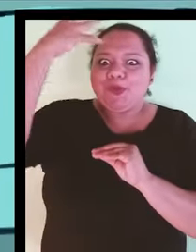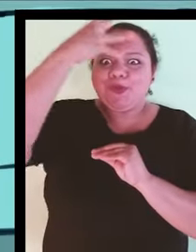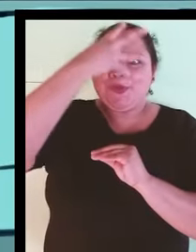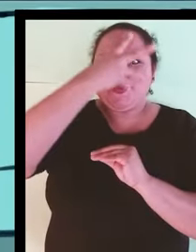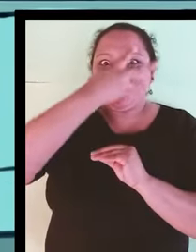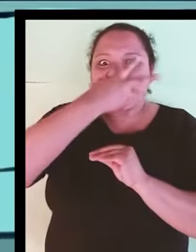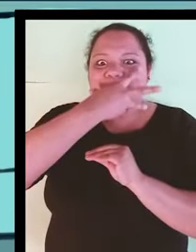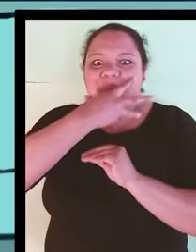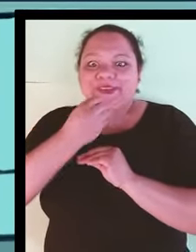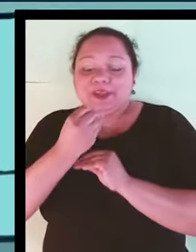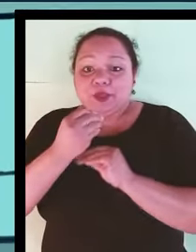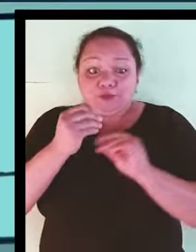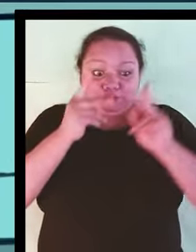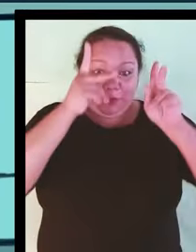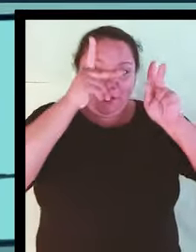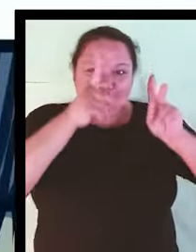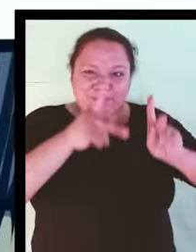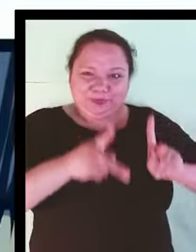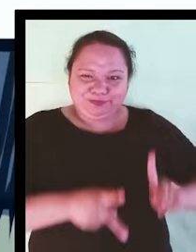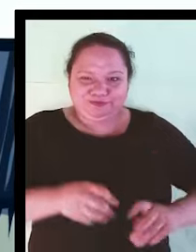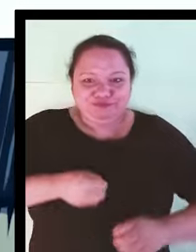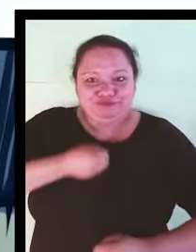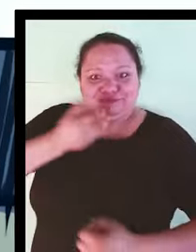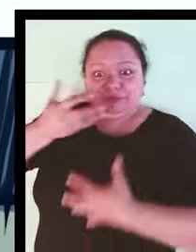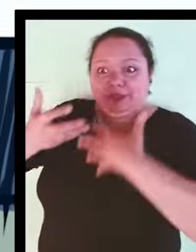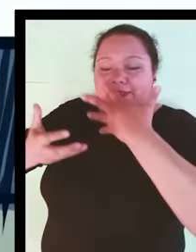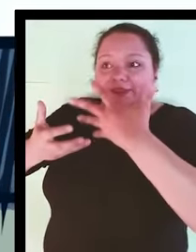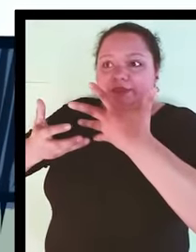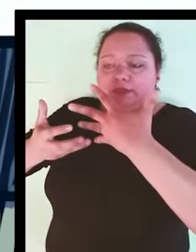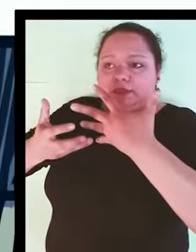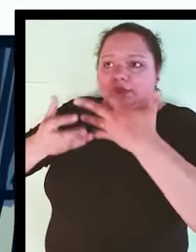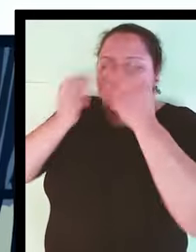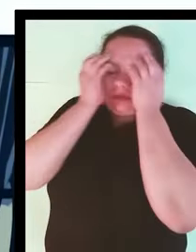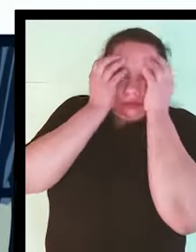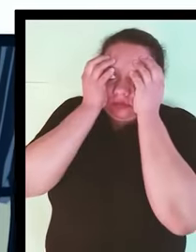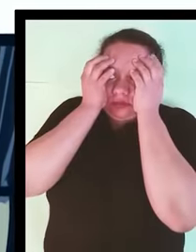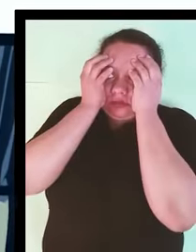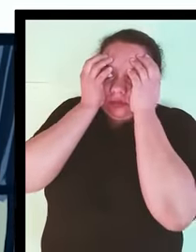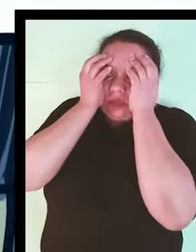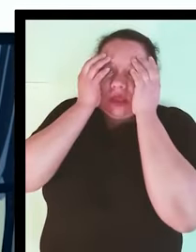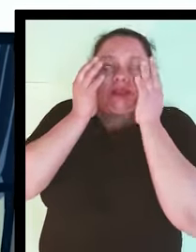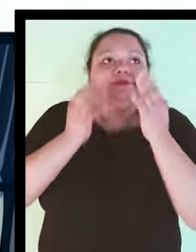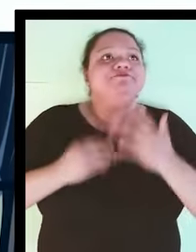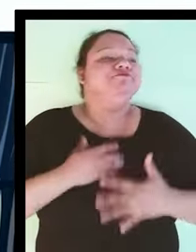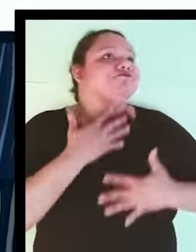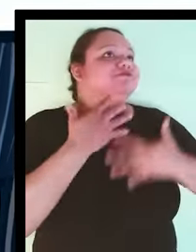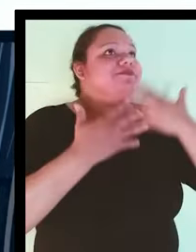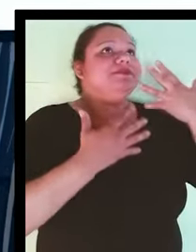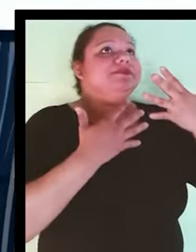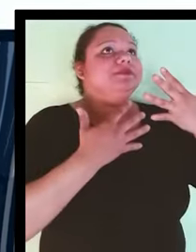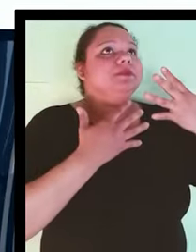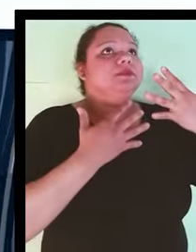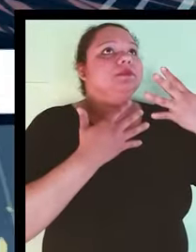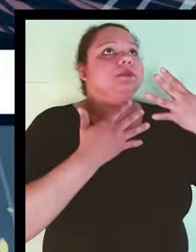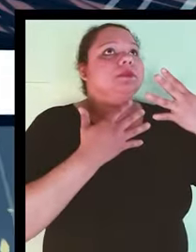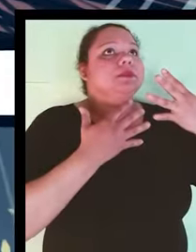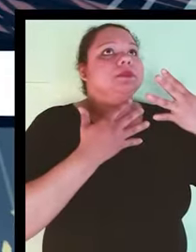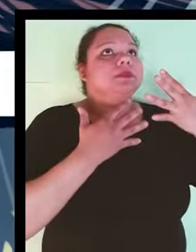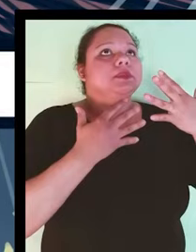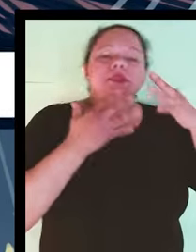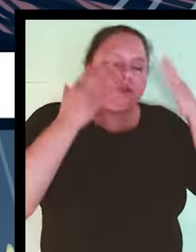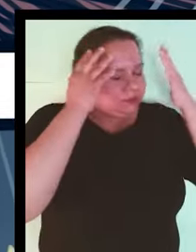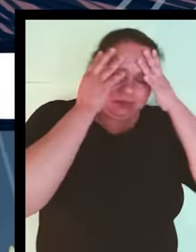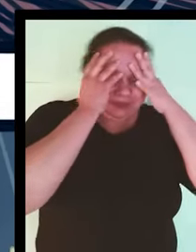una persona y de un contexto, a veces inquietante y poético y a ratos absurdo y cómico. Abuela